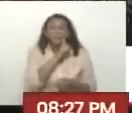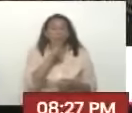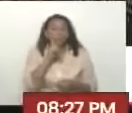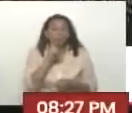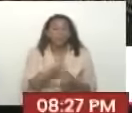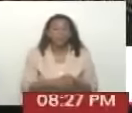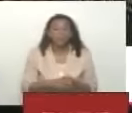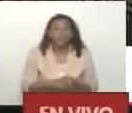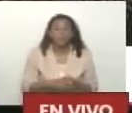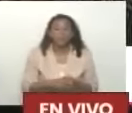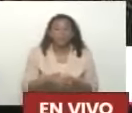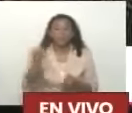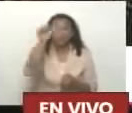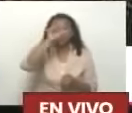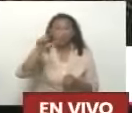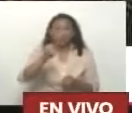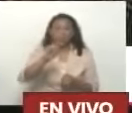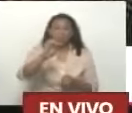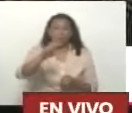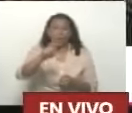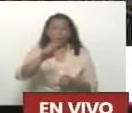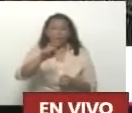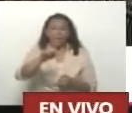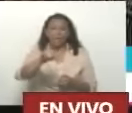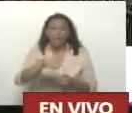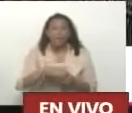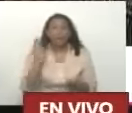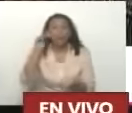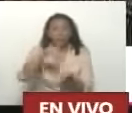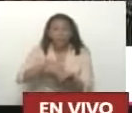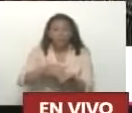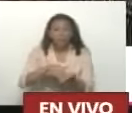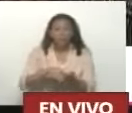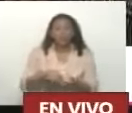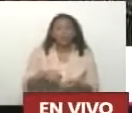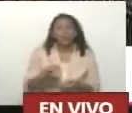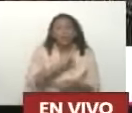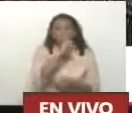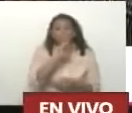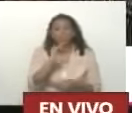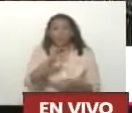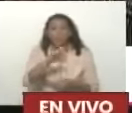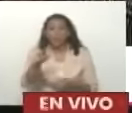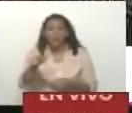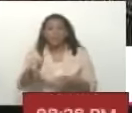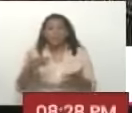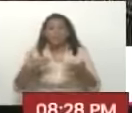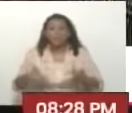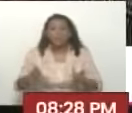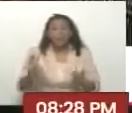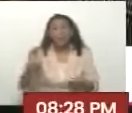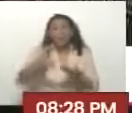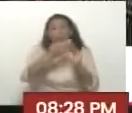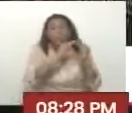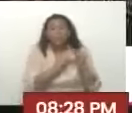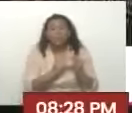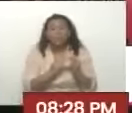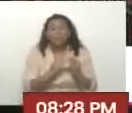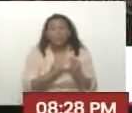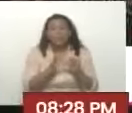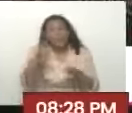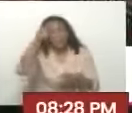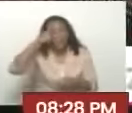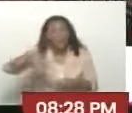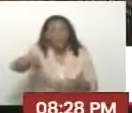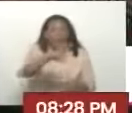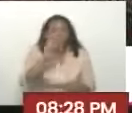Soleipa Soy De Aragua Municipio Libertador De la Comuna Hijos e Hijas De la Patria Allá tengo mi pueblo